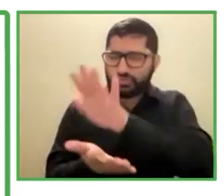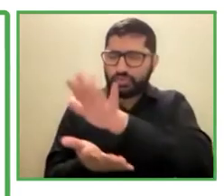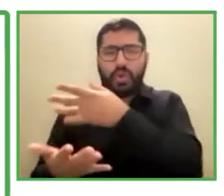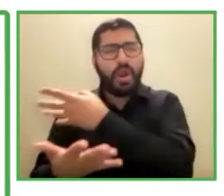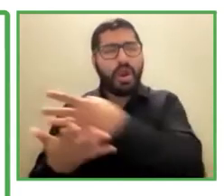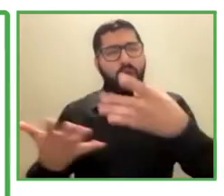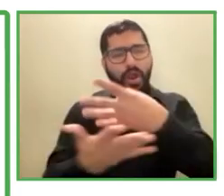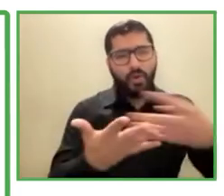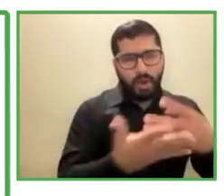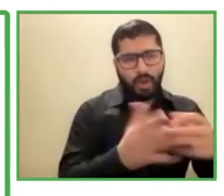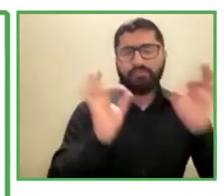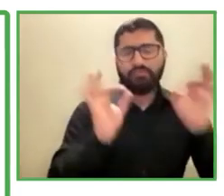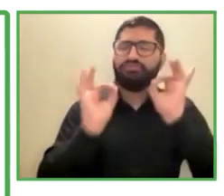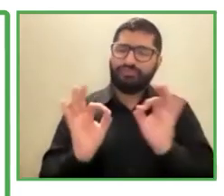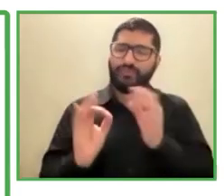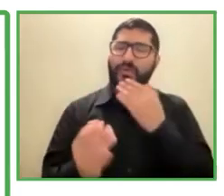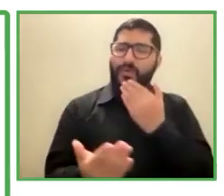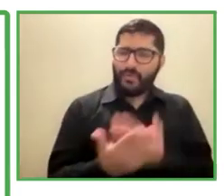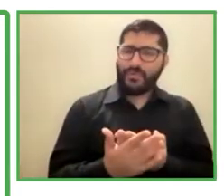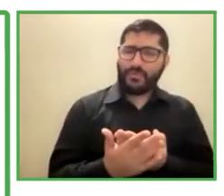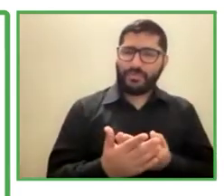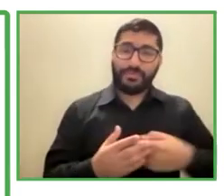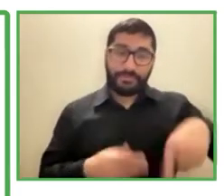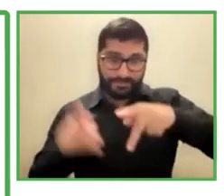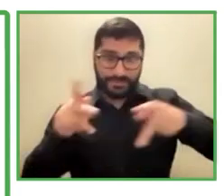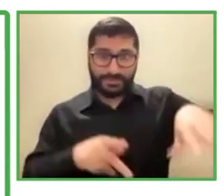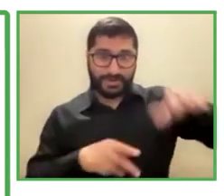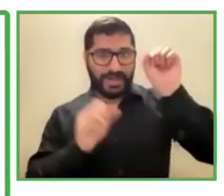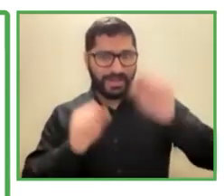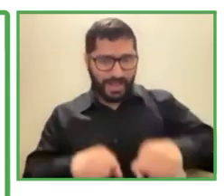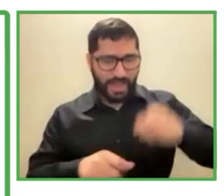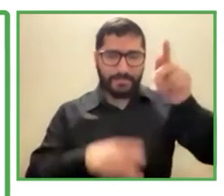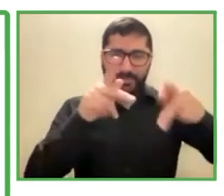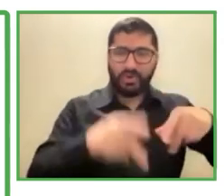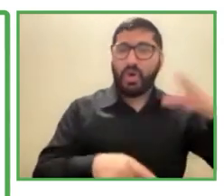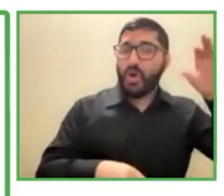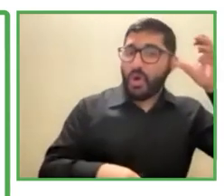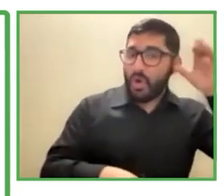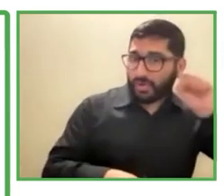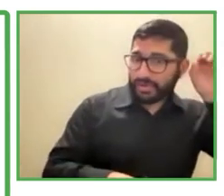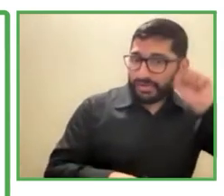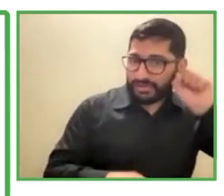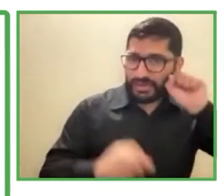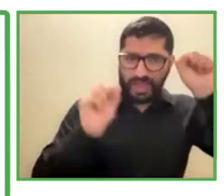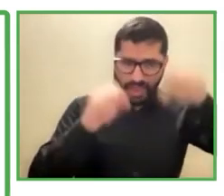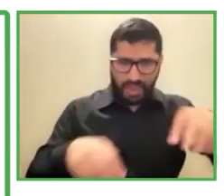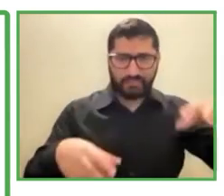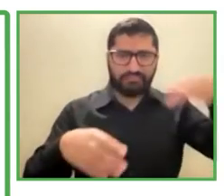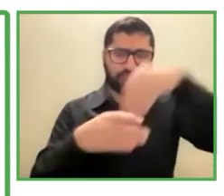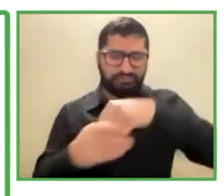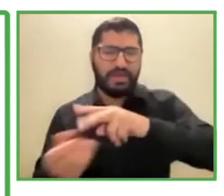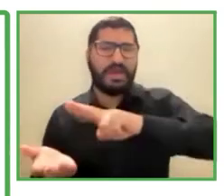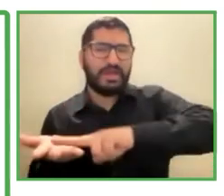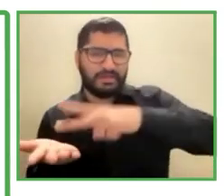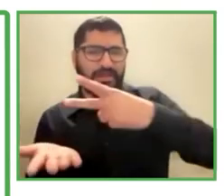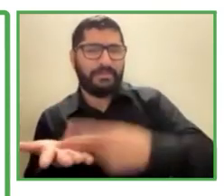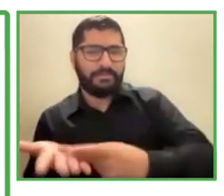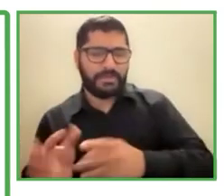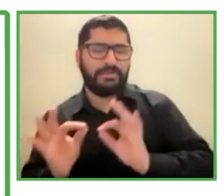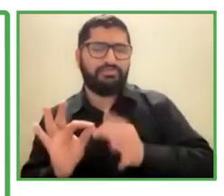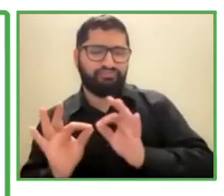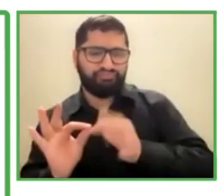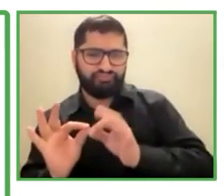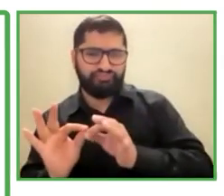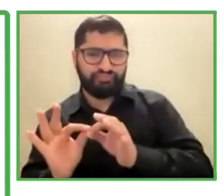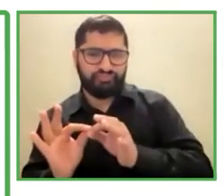pacientes con los clientes oyentes tenemos intérpretes para de lenguaje de señas pagado por el